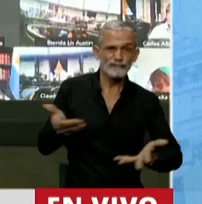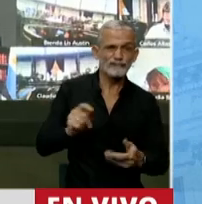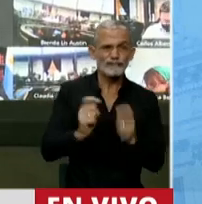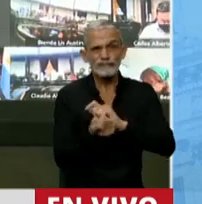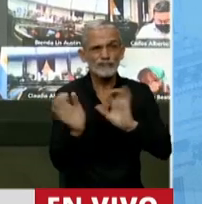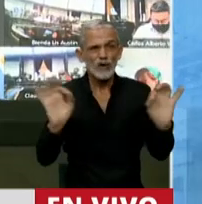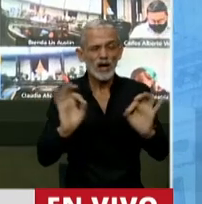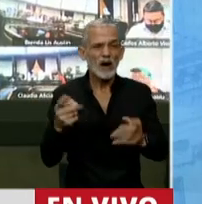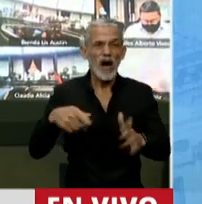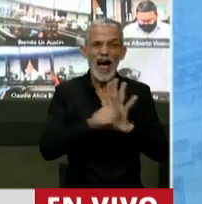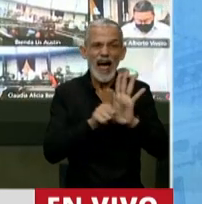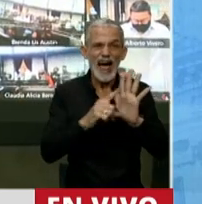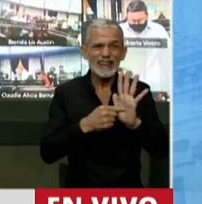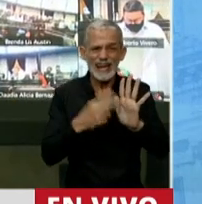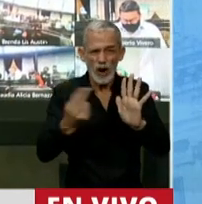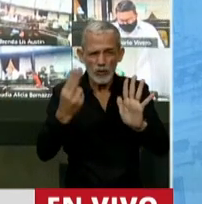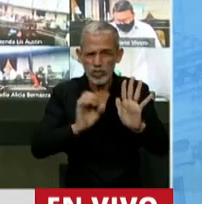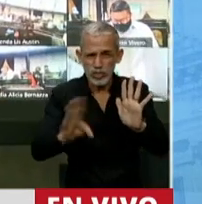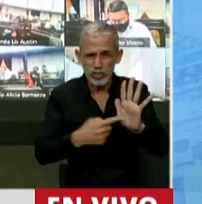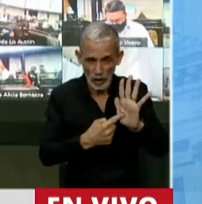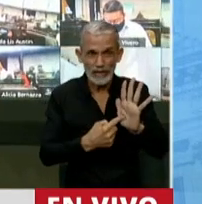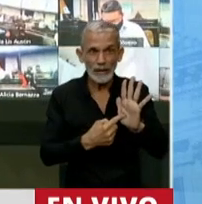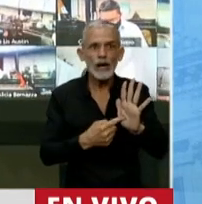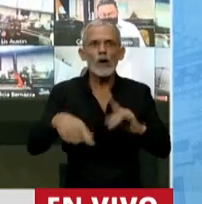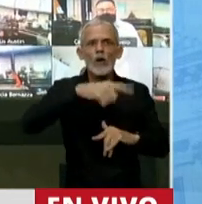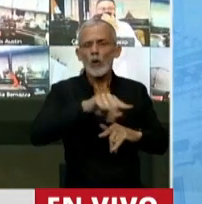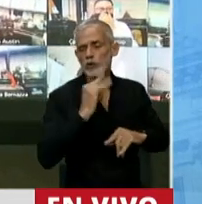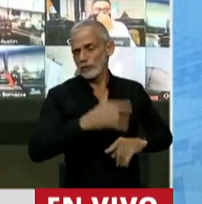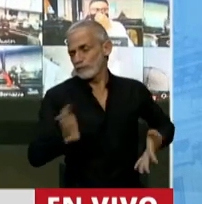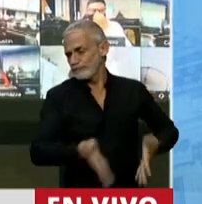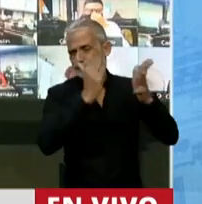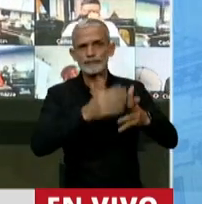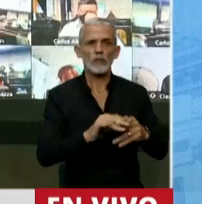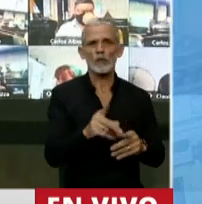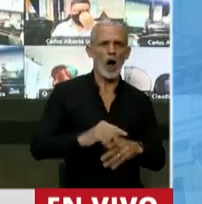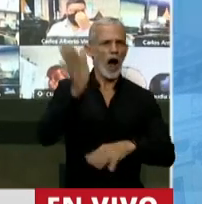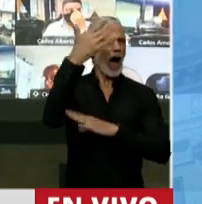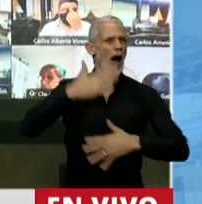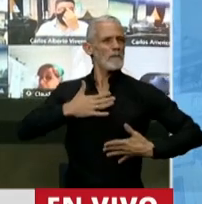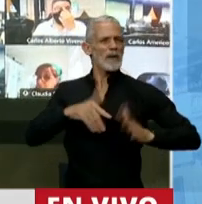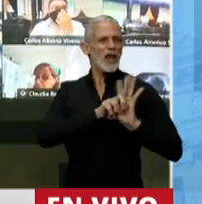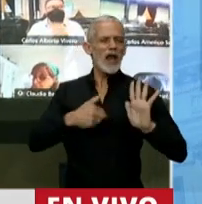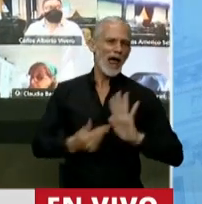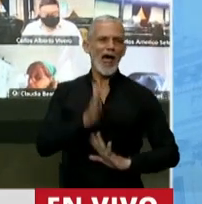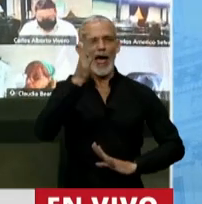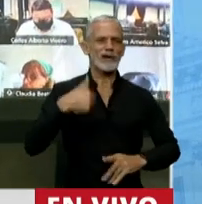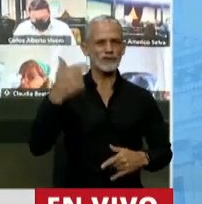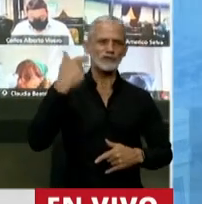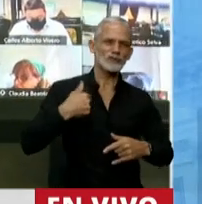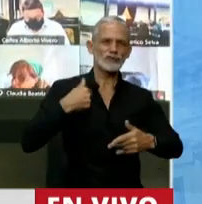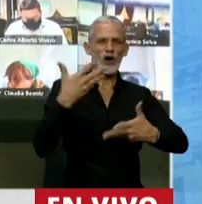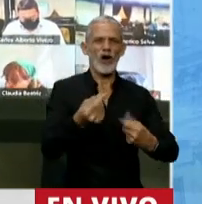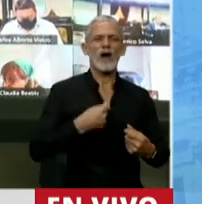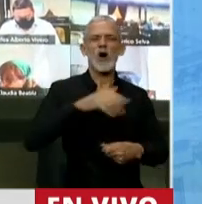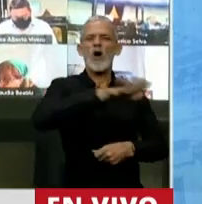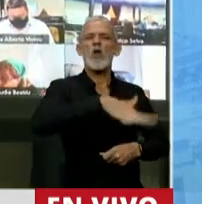se modificaban, que esta ley horrible la iban a hacer ustedes y iban a ser la bandera de que ustedes son los abanderados